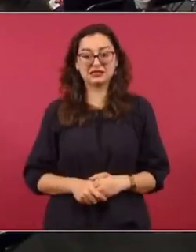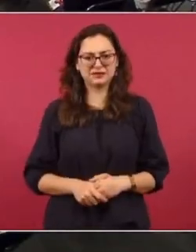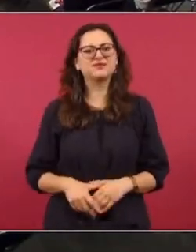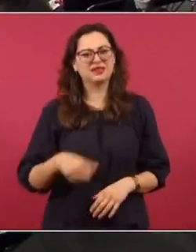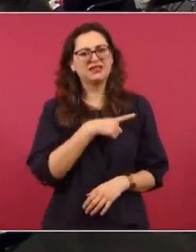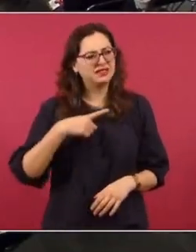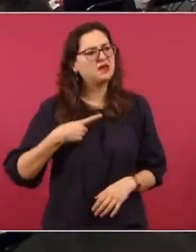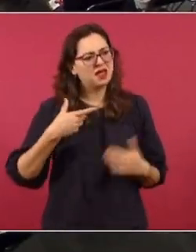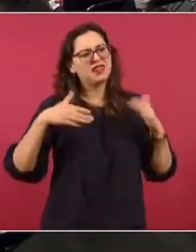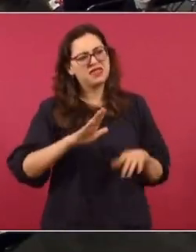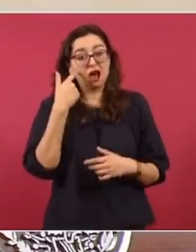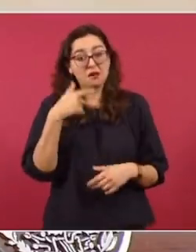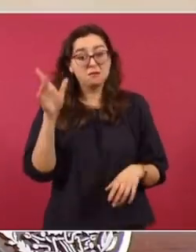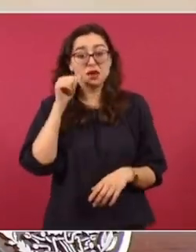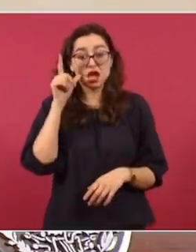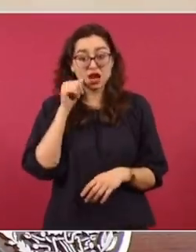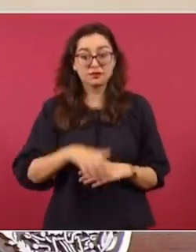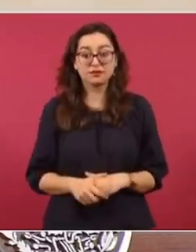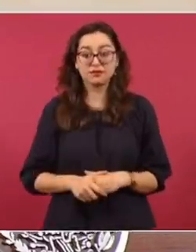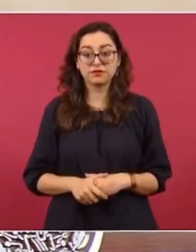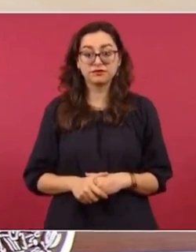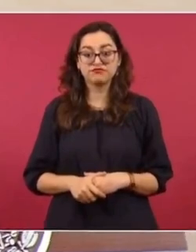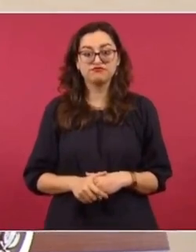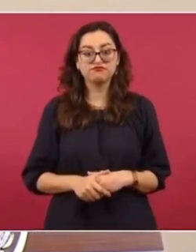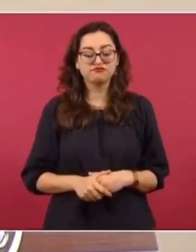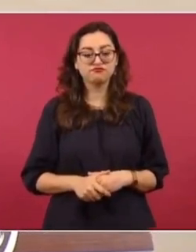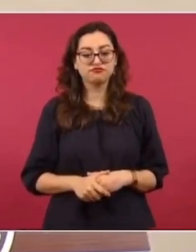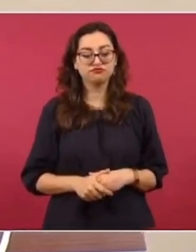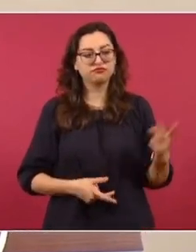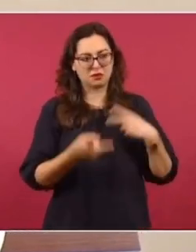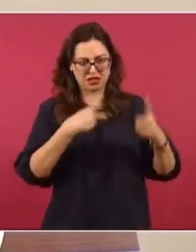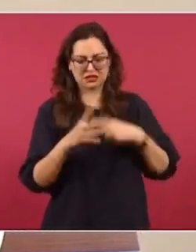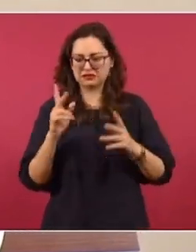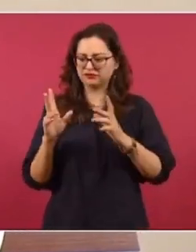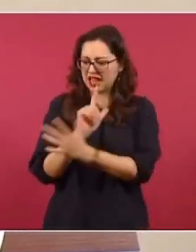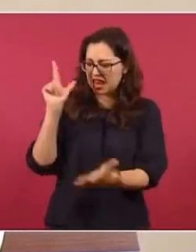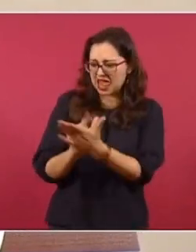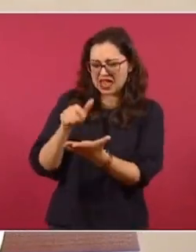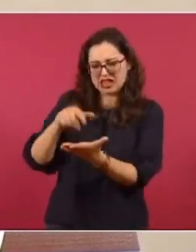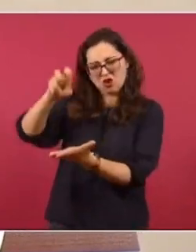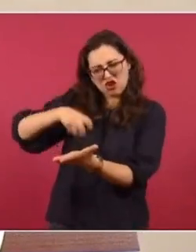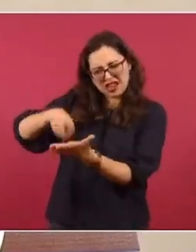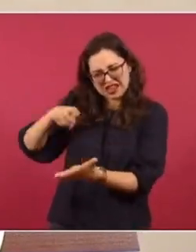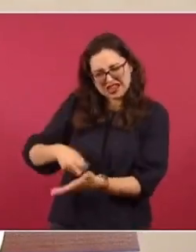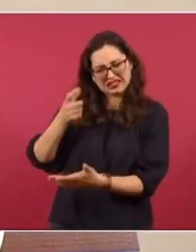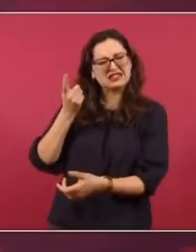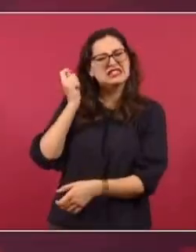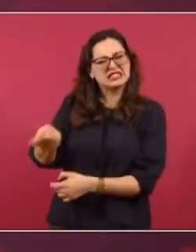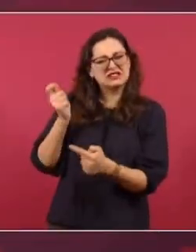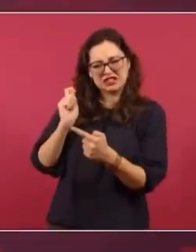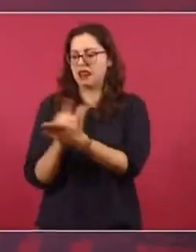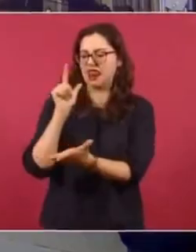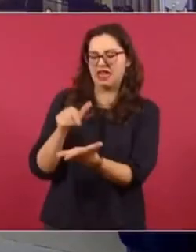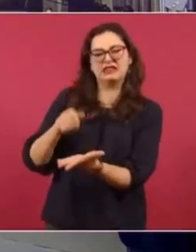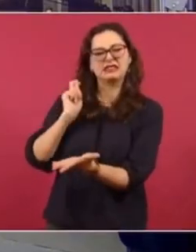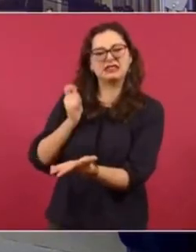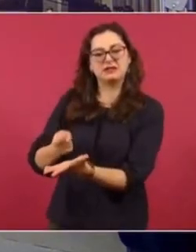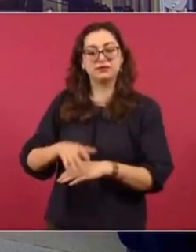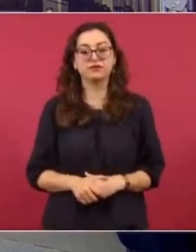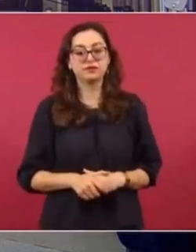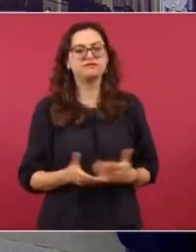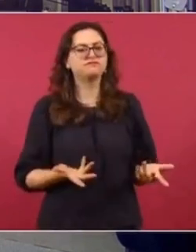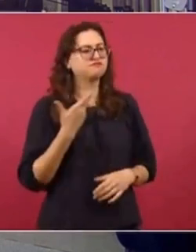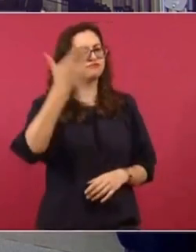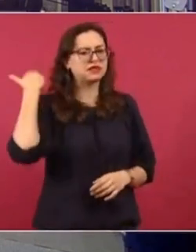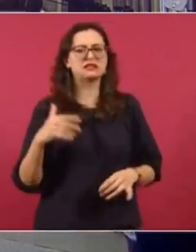el secretario de Gobernación y que explique, punto por punto, qué contiene la reforma. ¿Qué nos informó desde